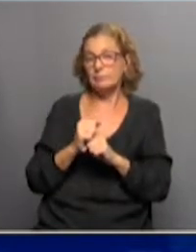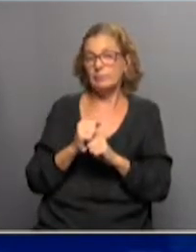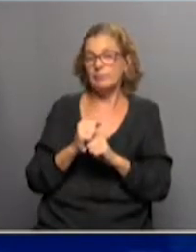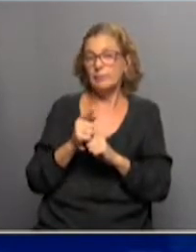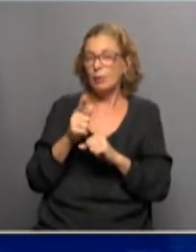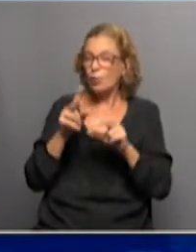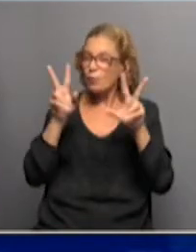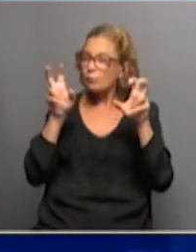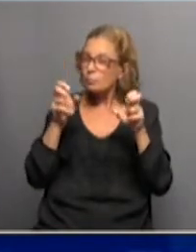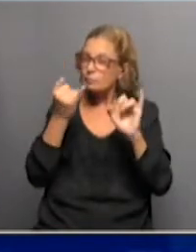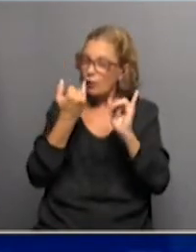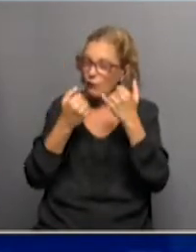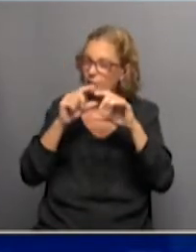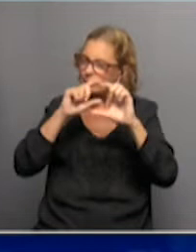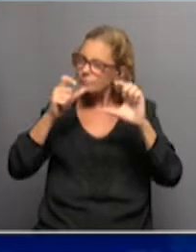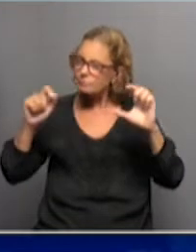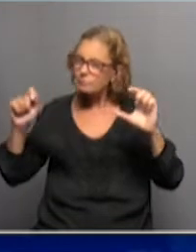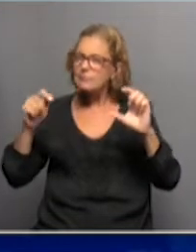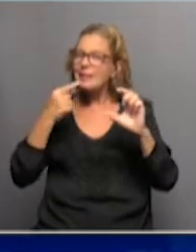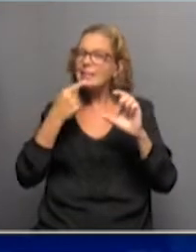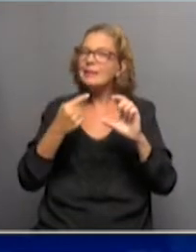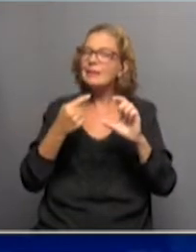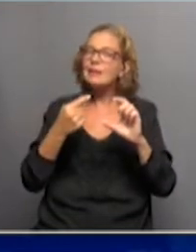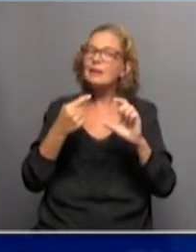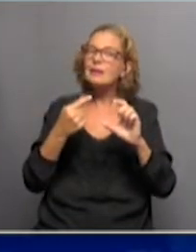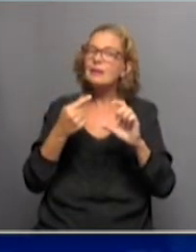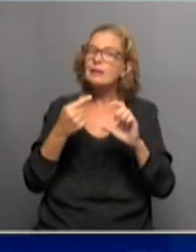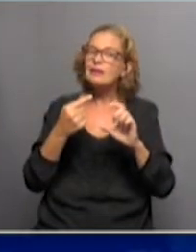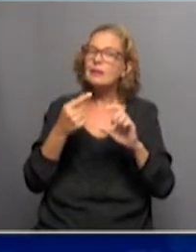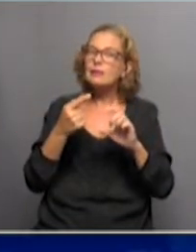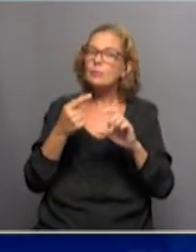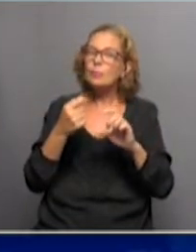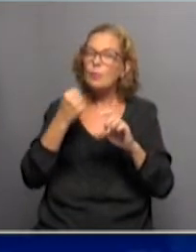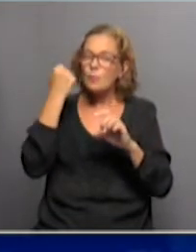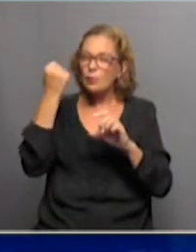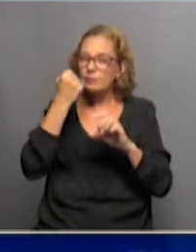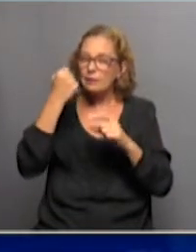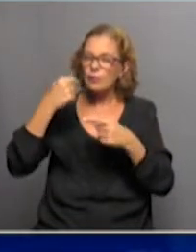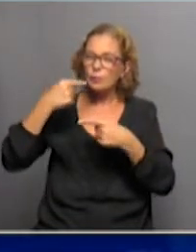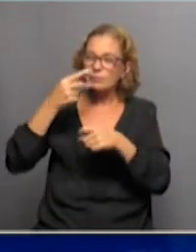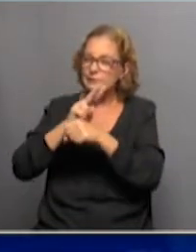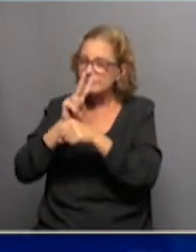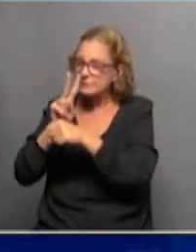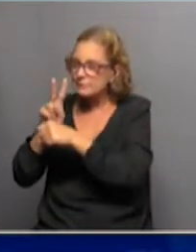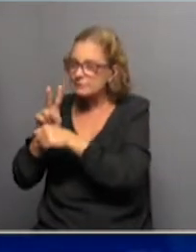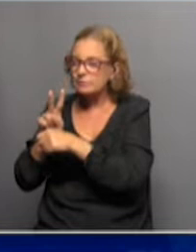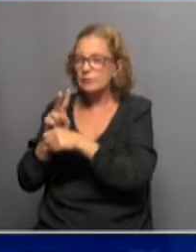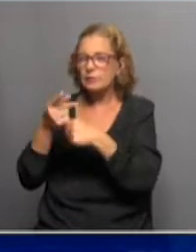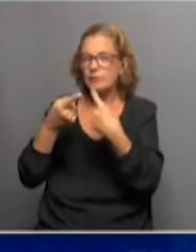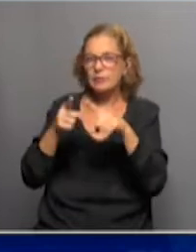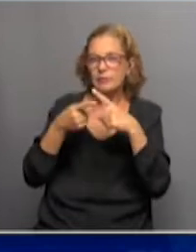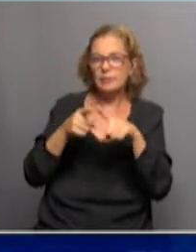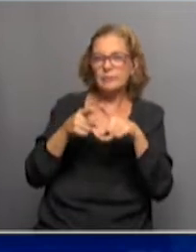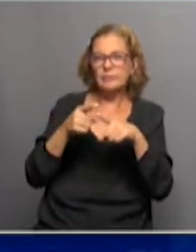los pasajes del informe, se establece que es imprescindible establecer un seguimiento y estricta vigilancia de los distintos